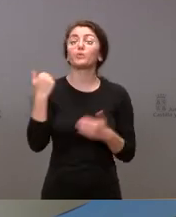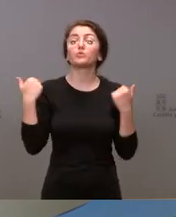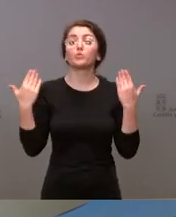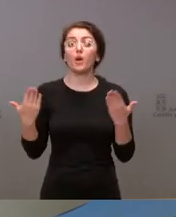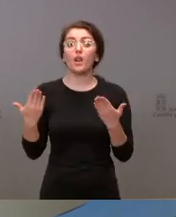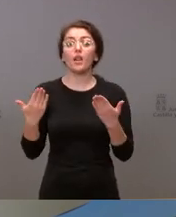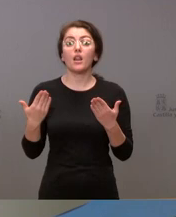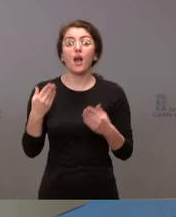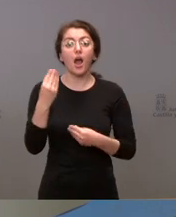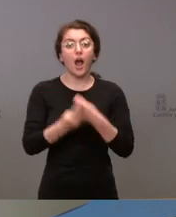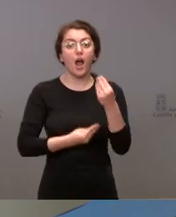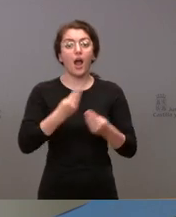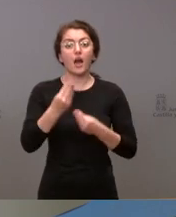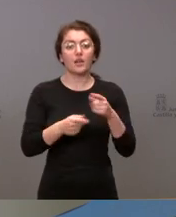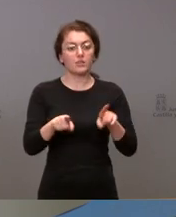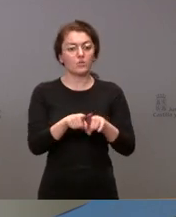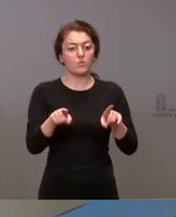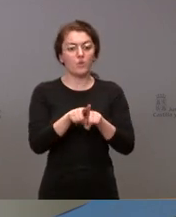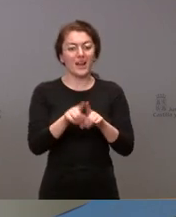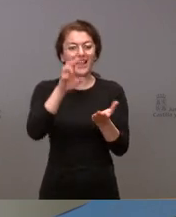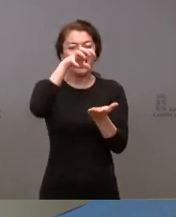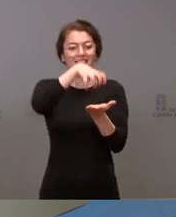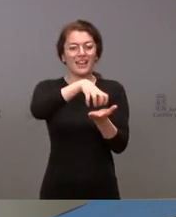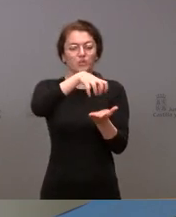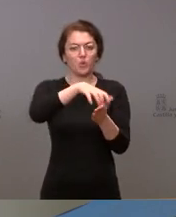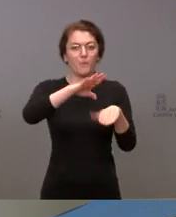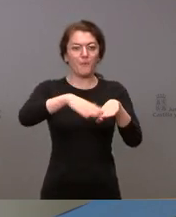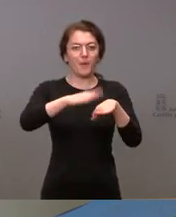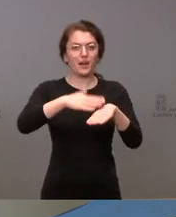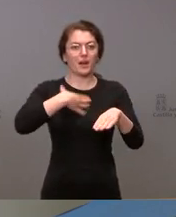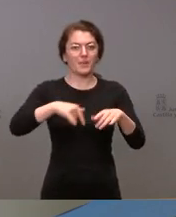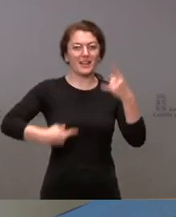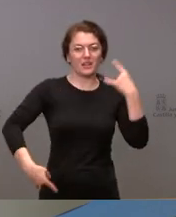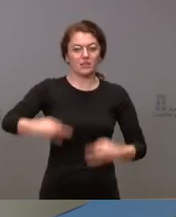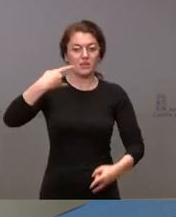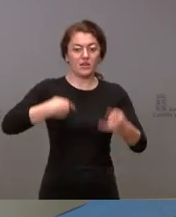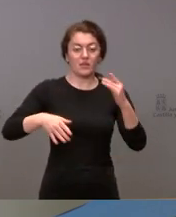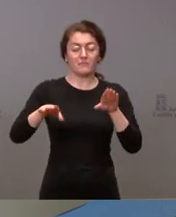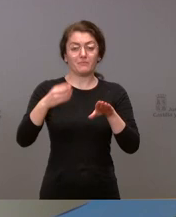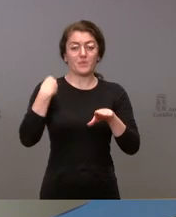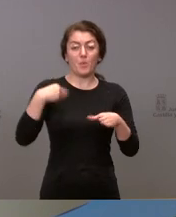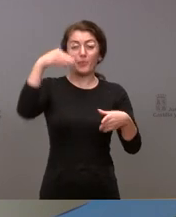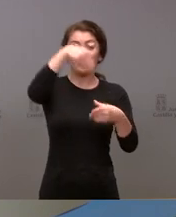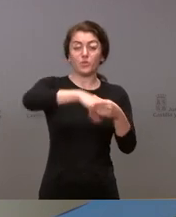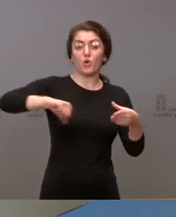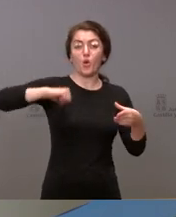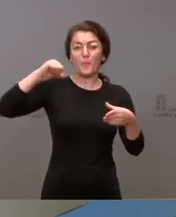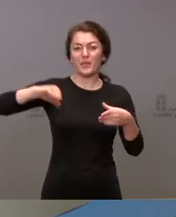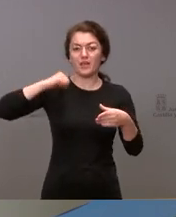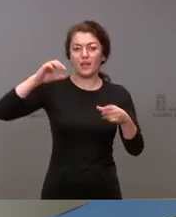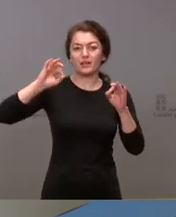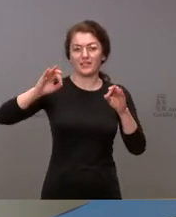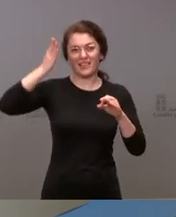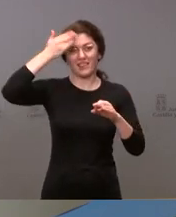instalar un acelerador lineal una unidad satélite de radioterapia dependiente del hospital del hospital de referencia